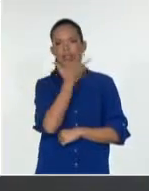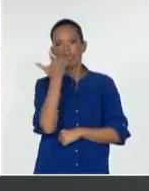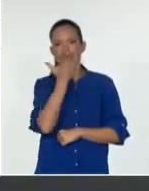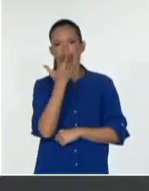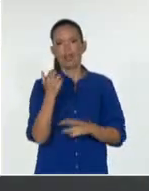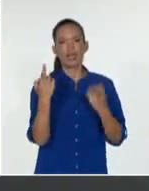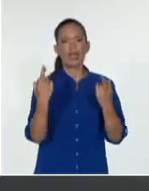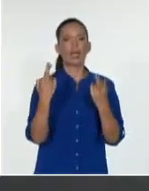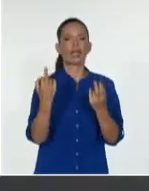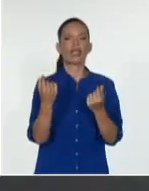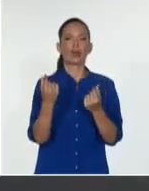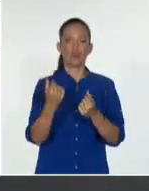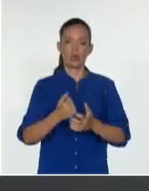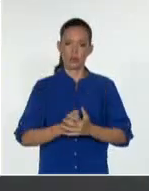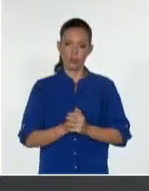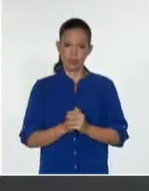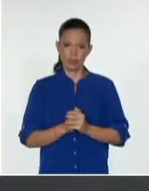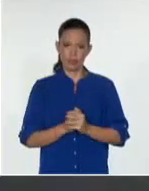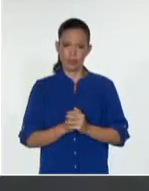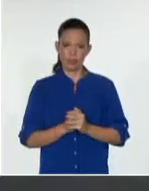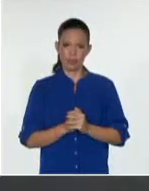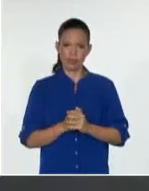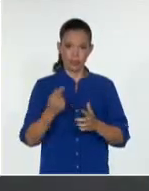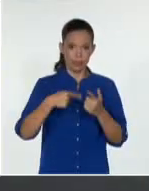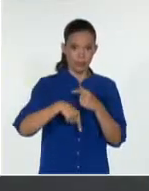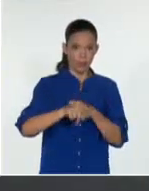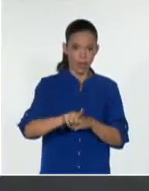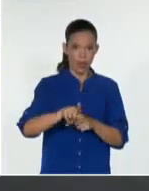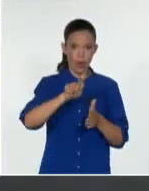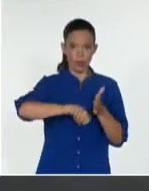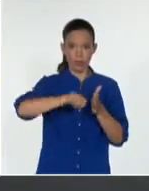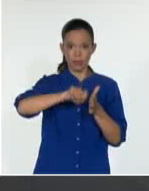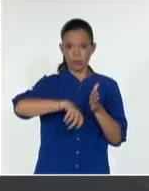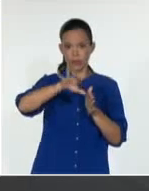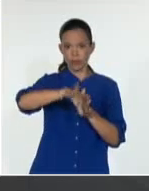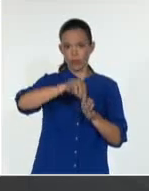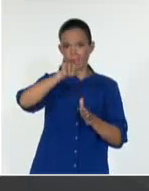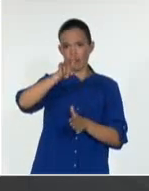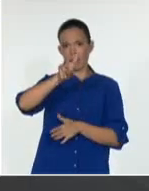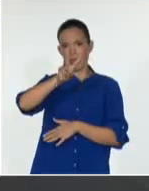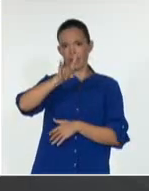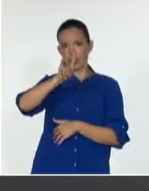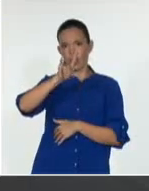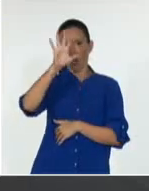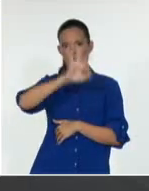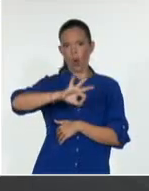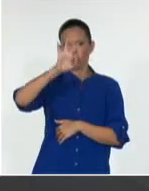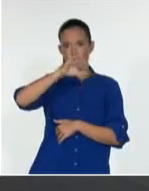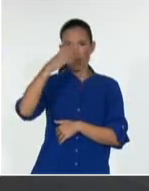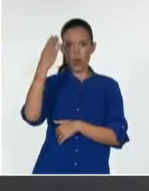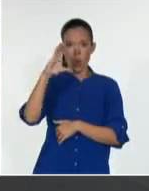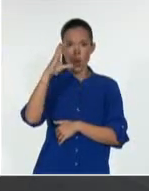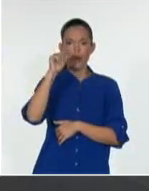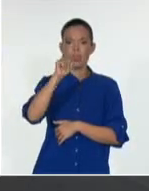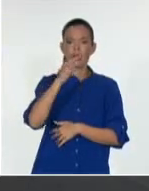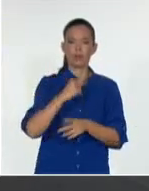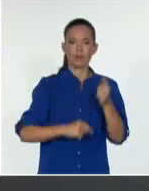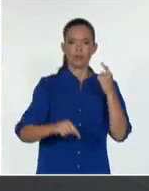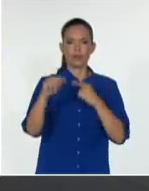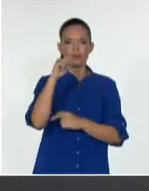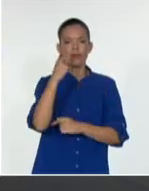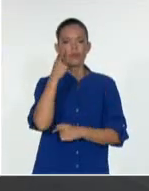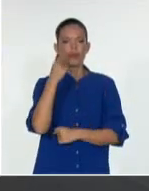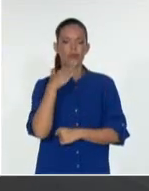Por eso las venideras elecciones regionales del 29 de octubre en Colombia serán el próximo gran medidor de la gestión